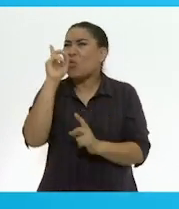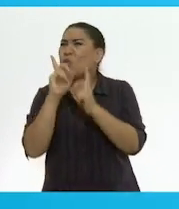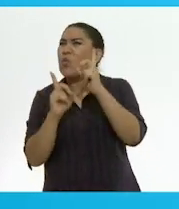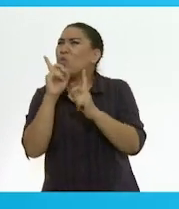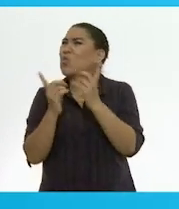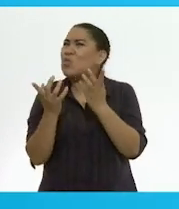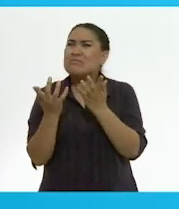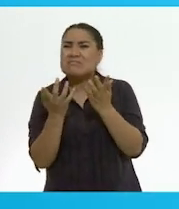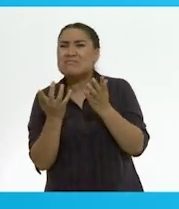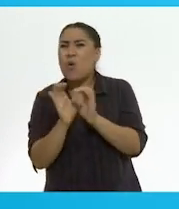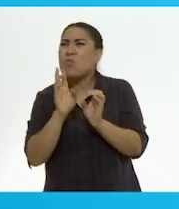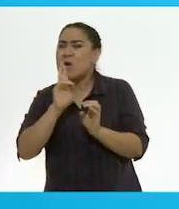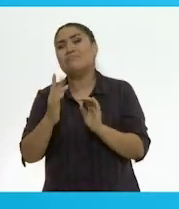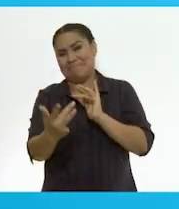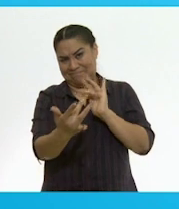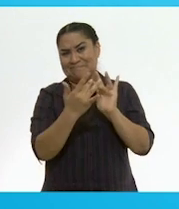dudas, contáctanos.